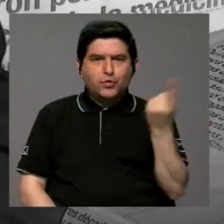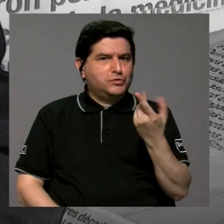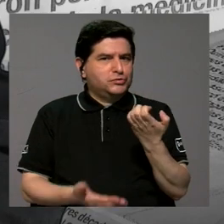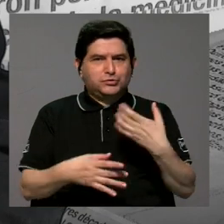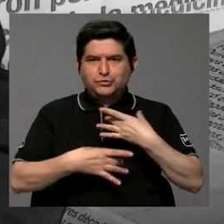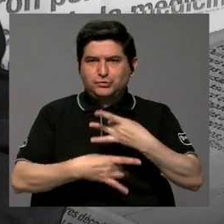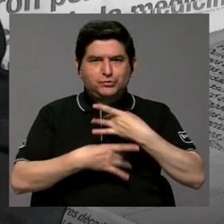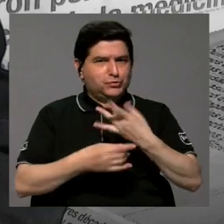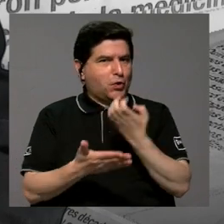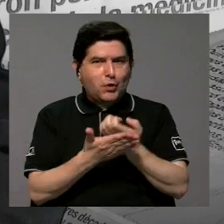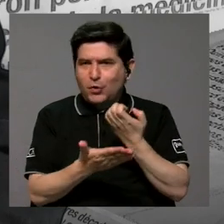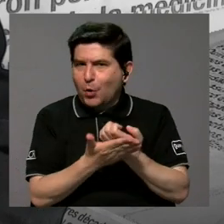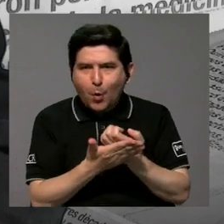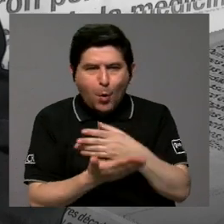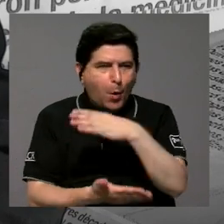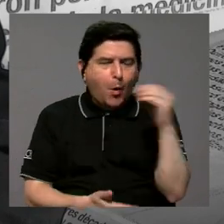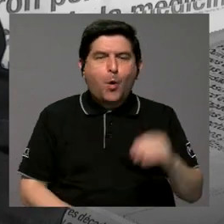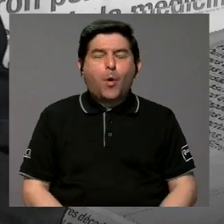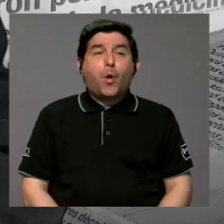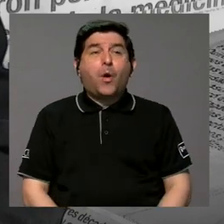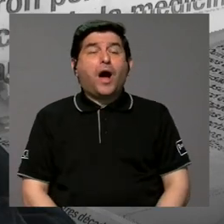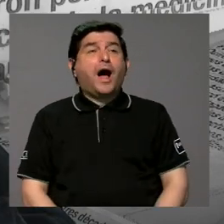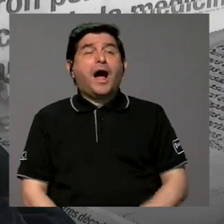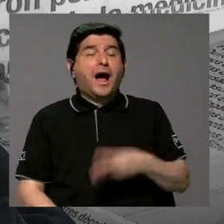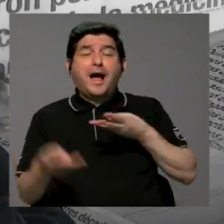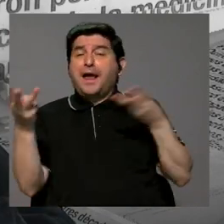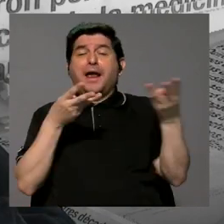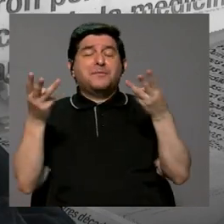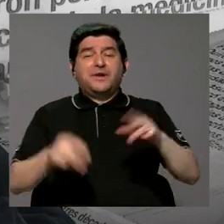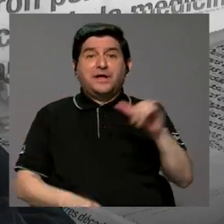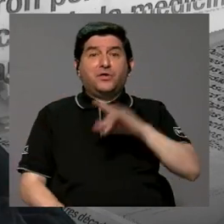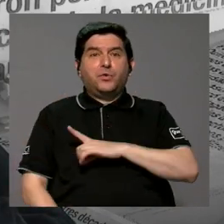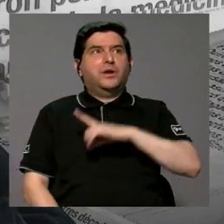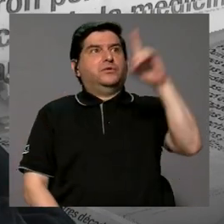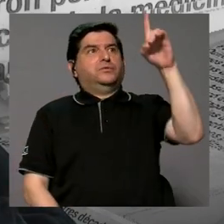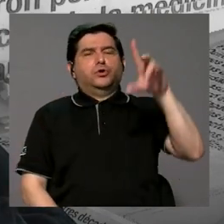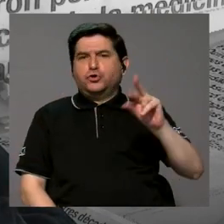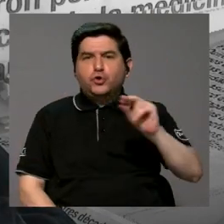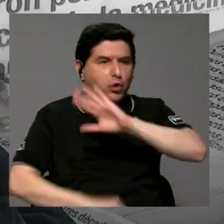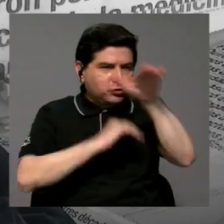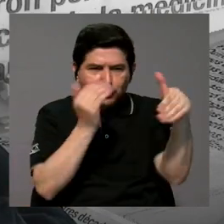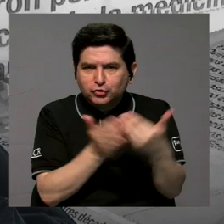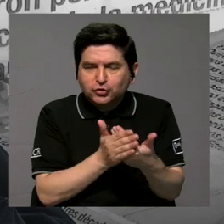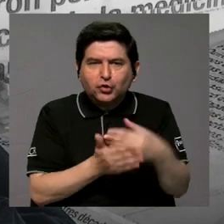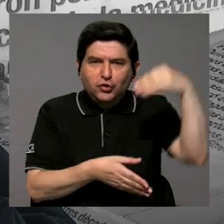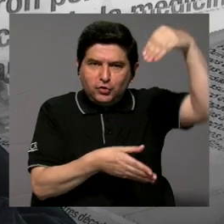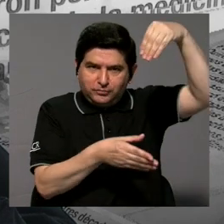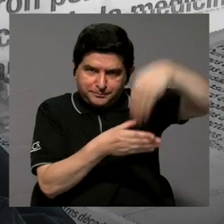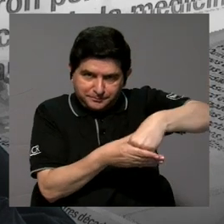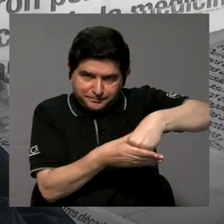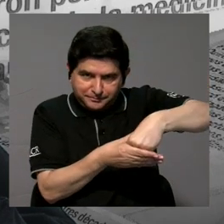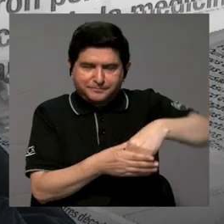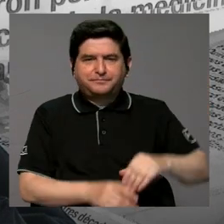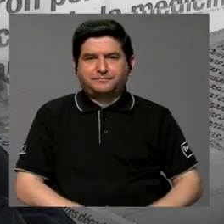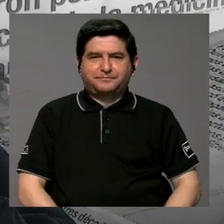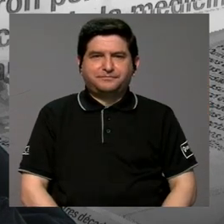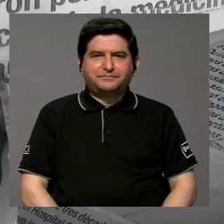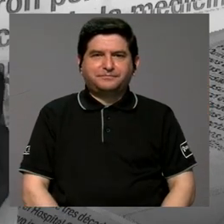económico, no sólo el dios mercado, no, no, es que hay que ver absolutamente todo lo que constituye precisamente